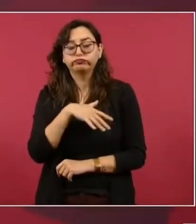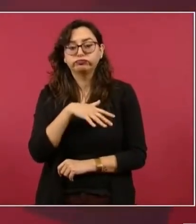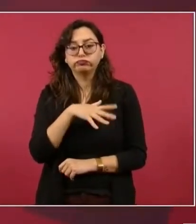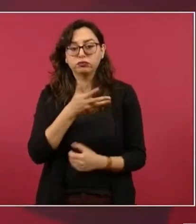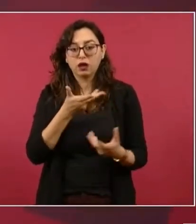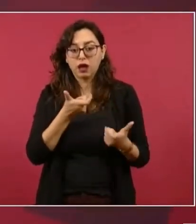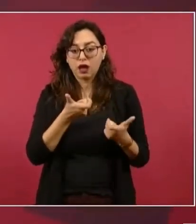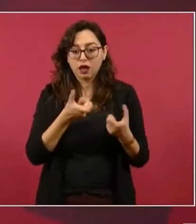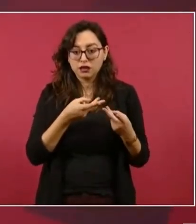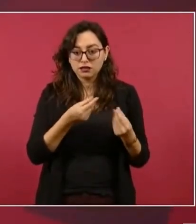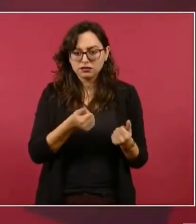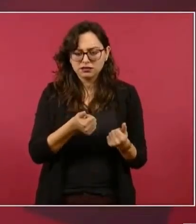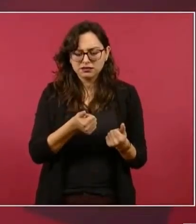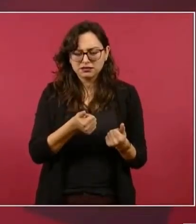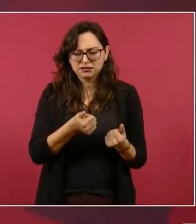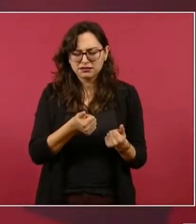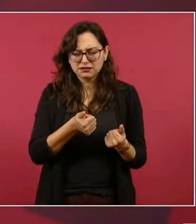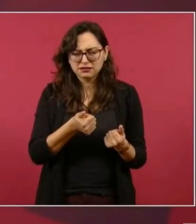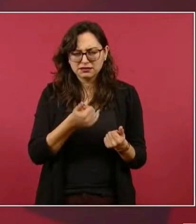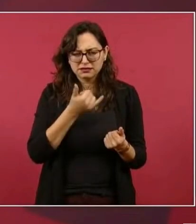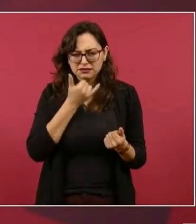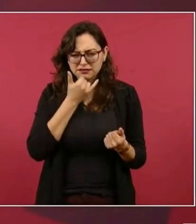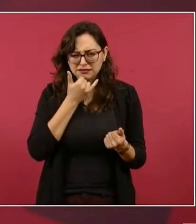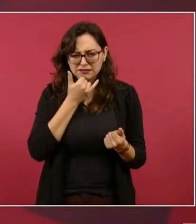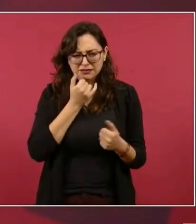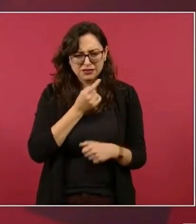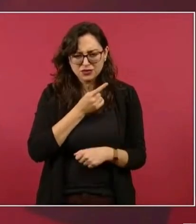donde no hay petróleo. Y si hay,